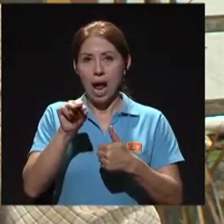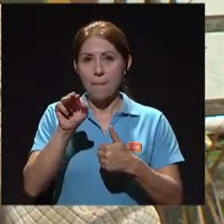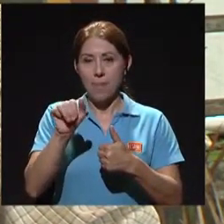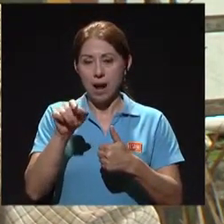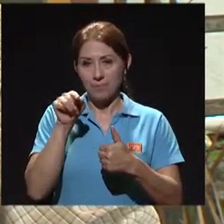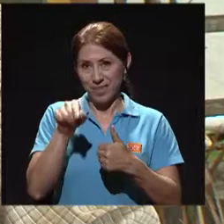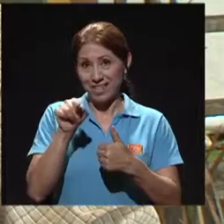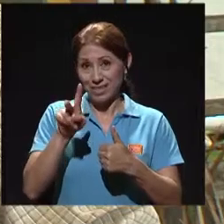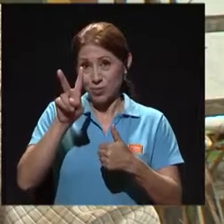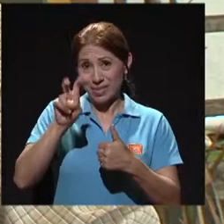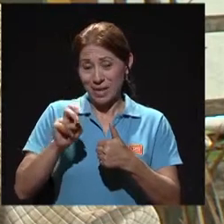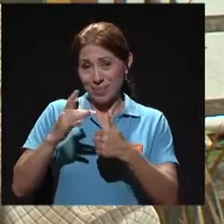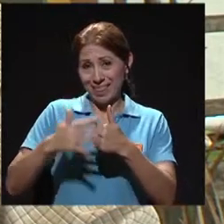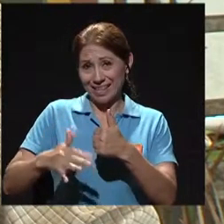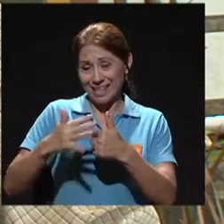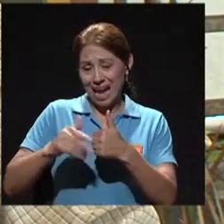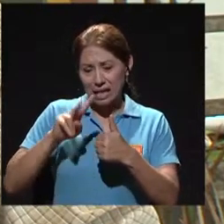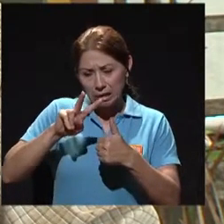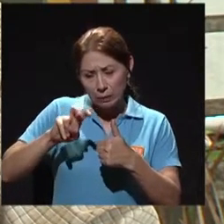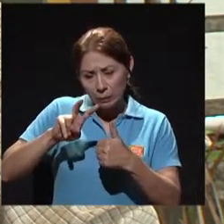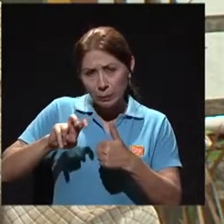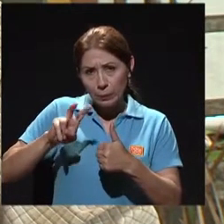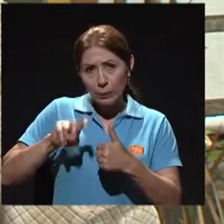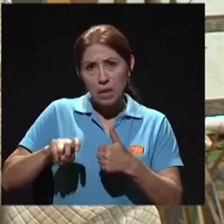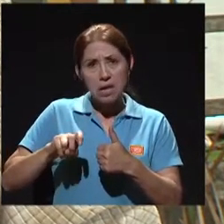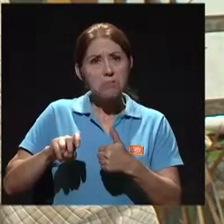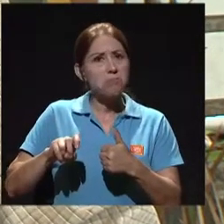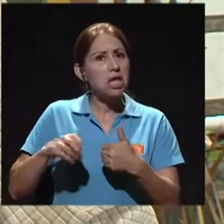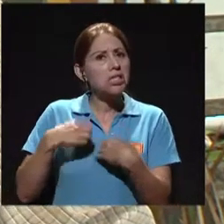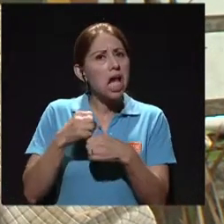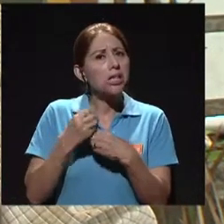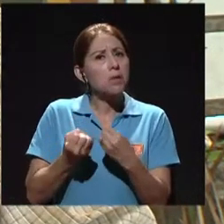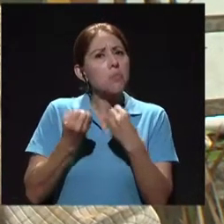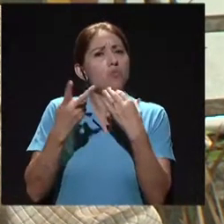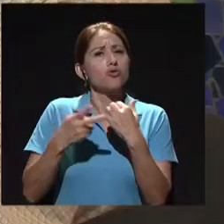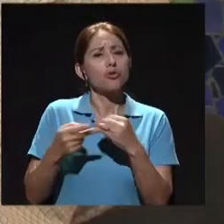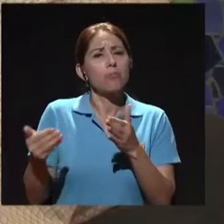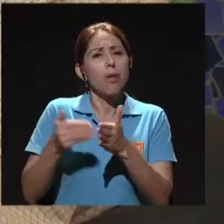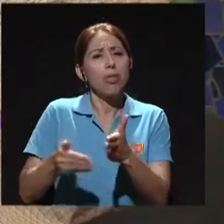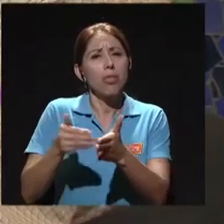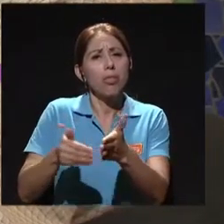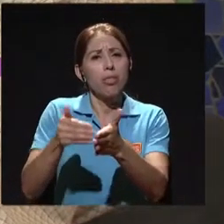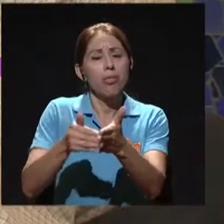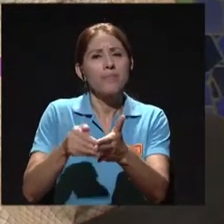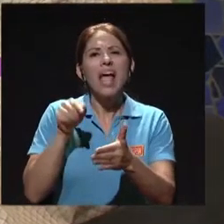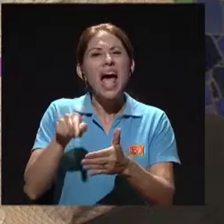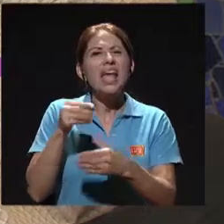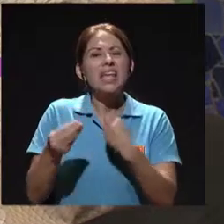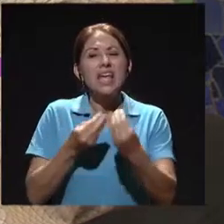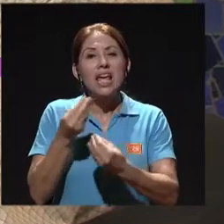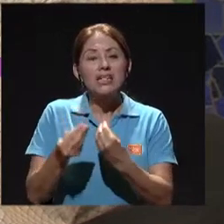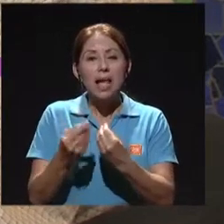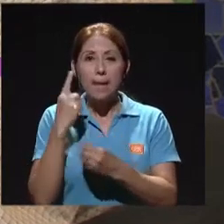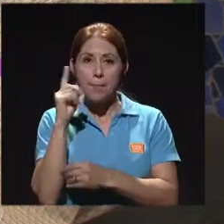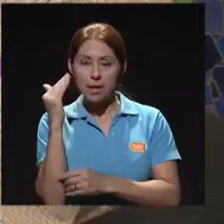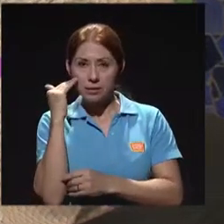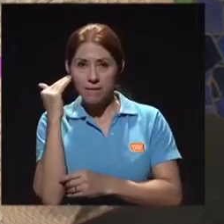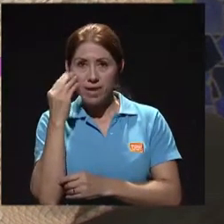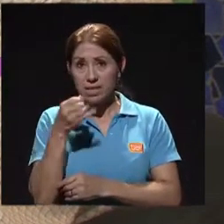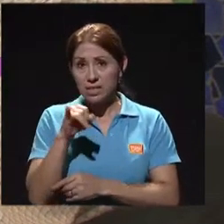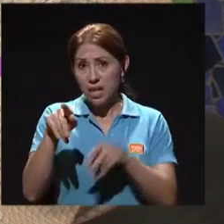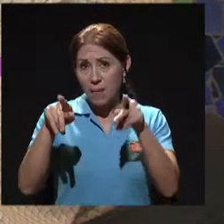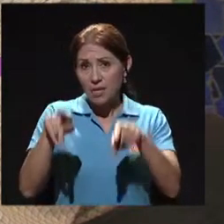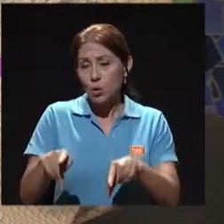que se hacen con más frecuencia, que básicamente ahí lo que vamos a ver es si la persona